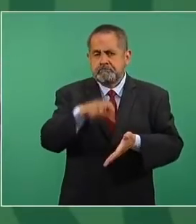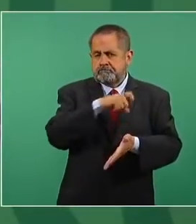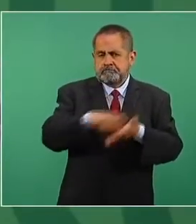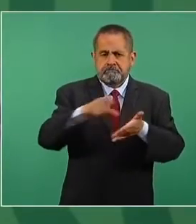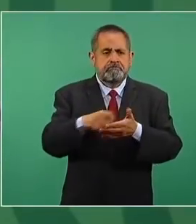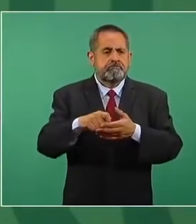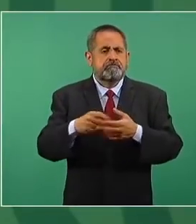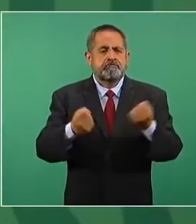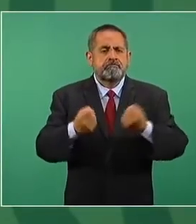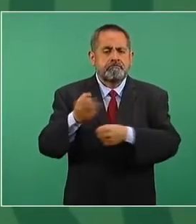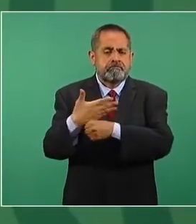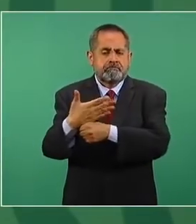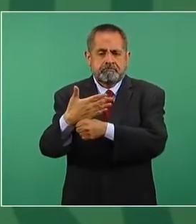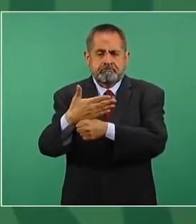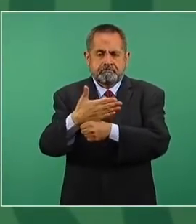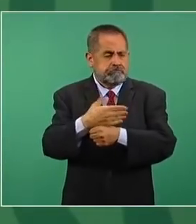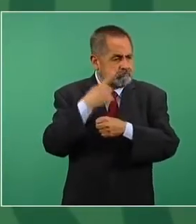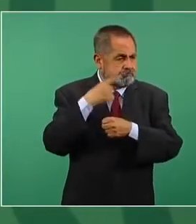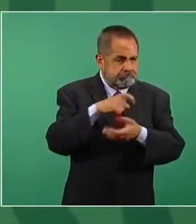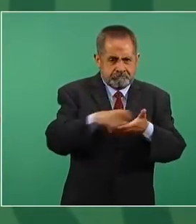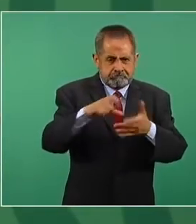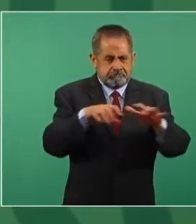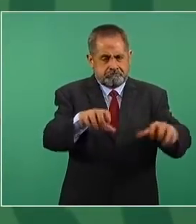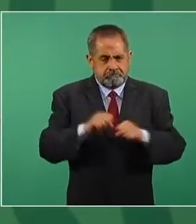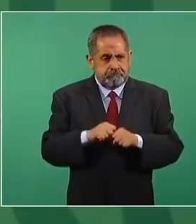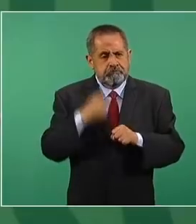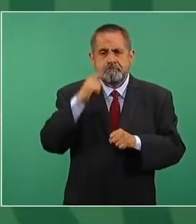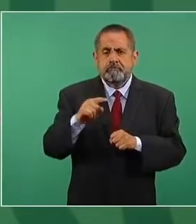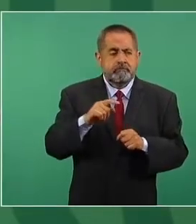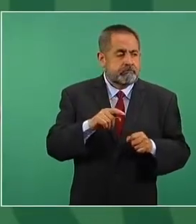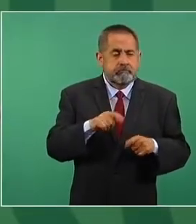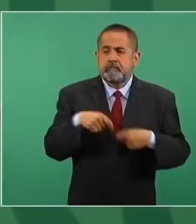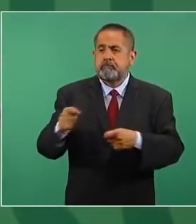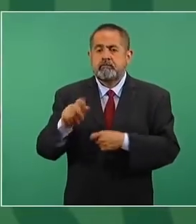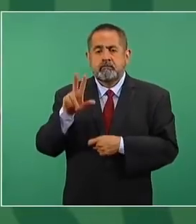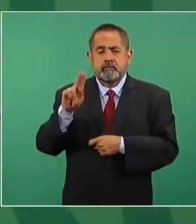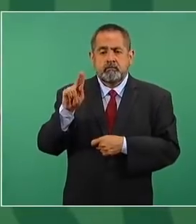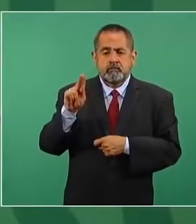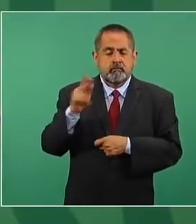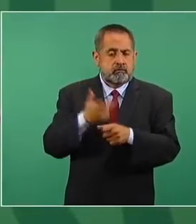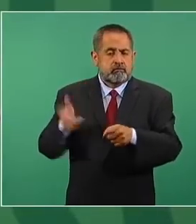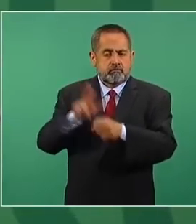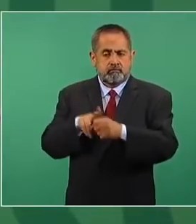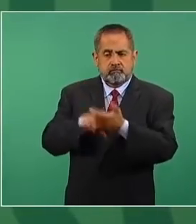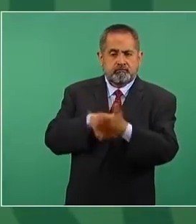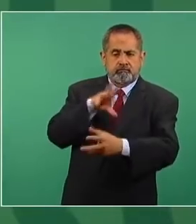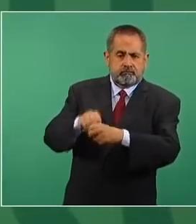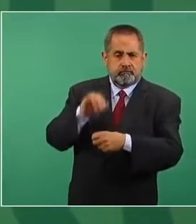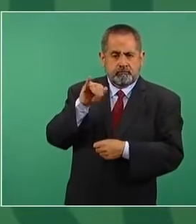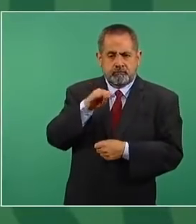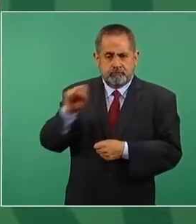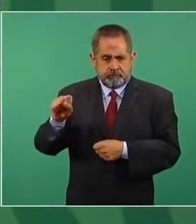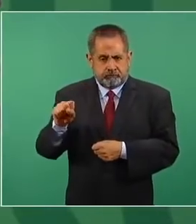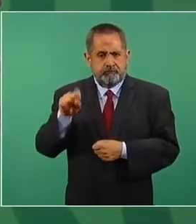ambulancias para los 80 hospitales del IMSS-Bienestar, que son